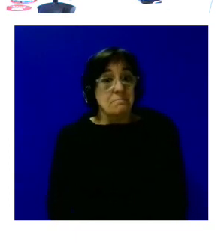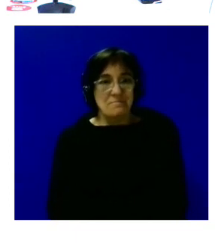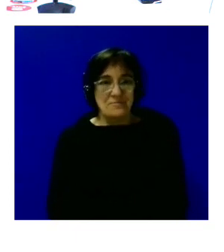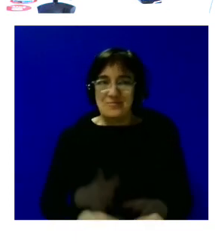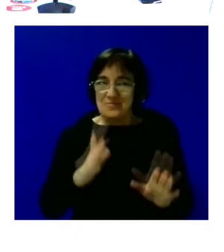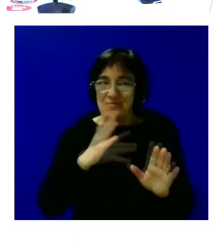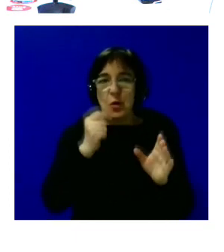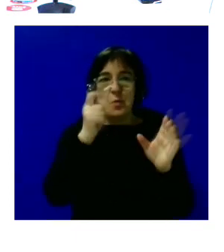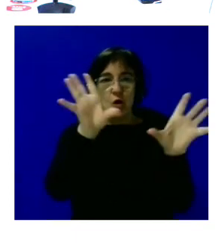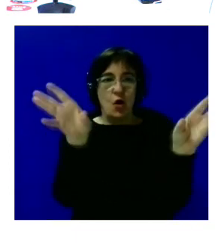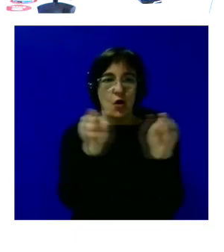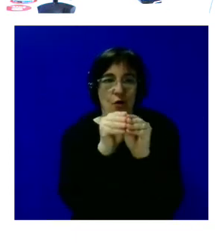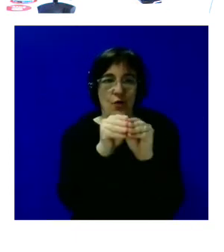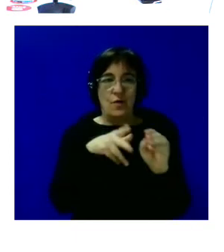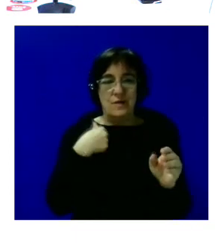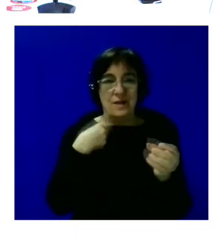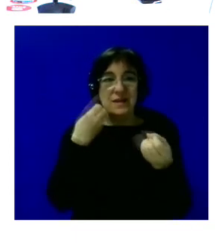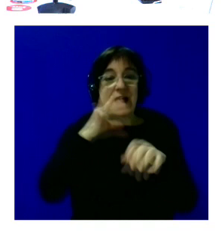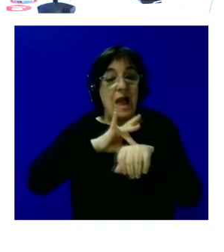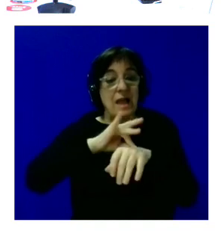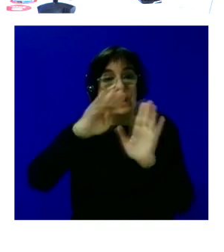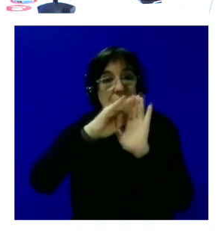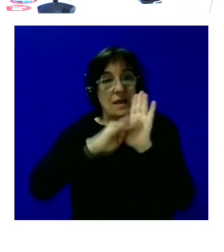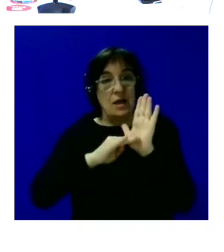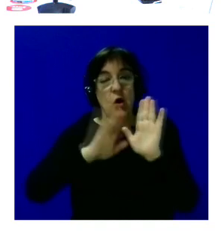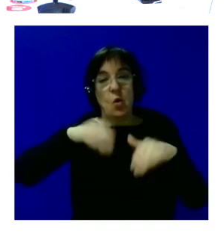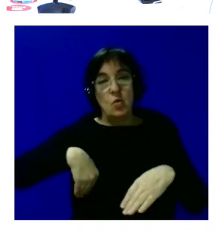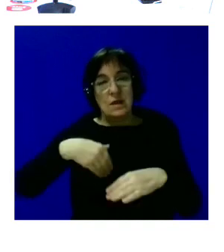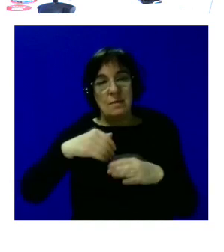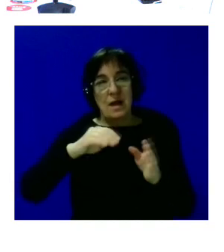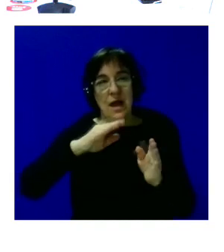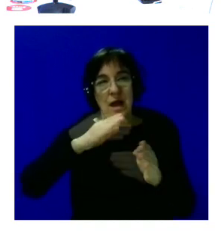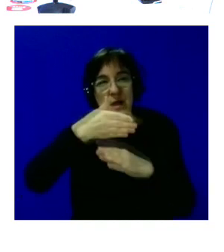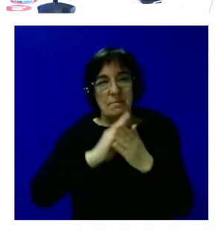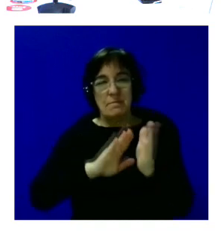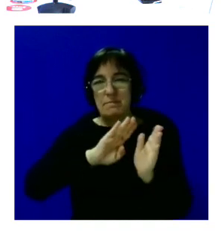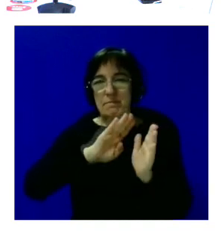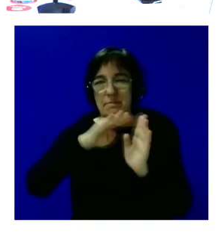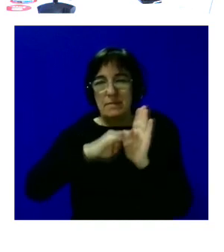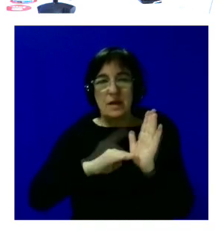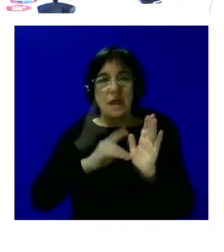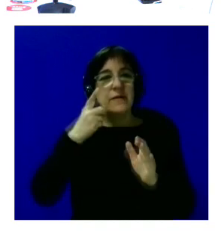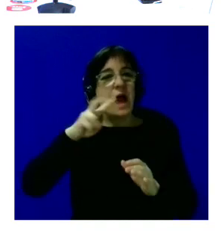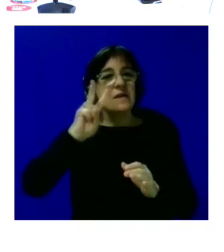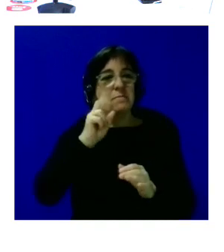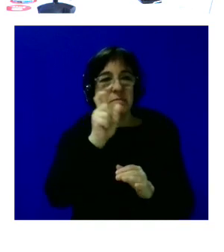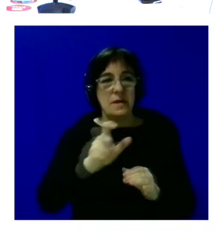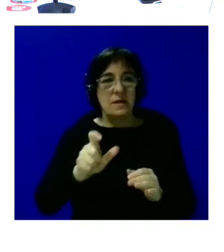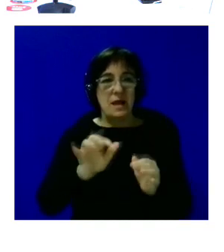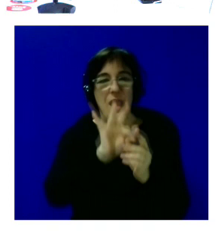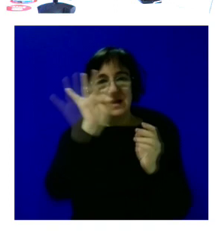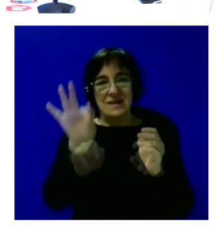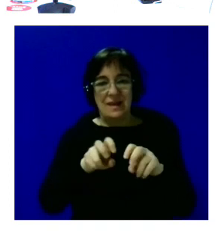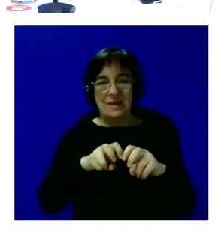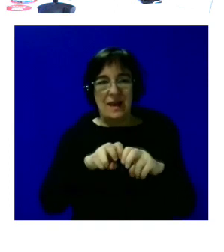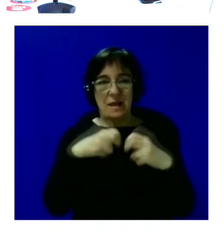esto es un poco lo que viene a contar la guía y luego ya pues eso la última parte sería una parte de experiencias que bueno que la siguiente mesa ya